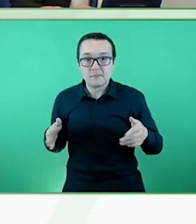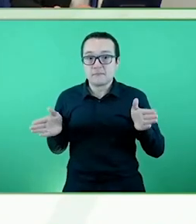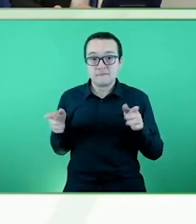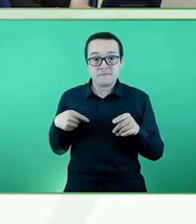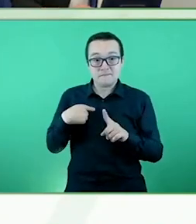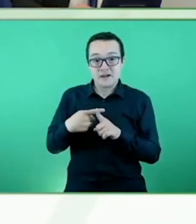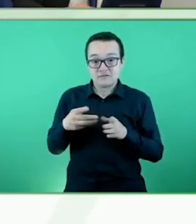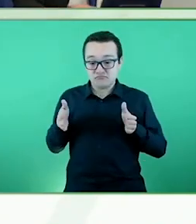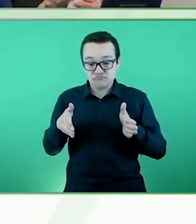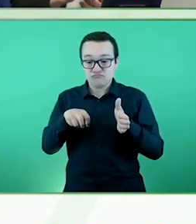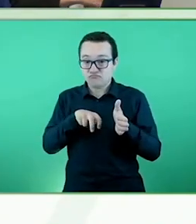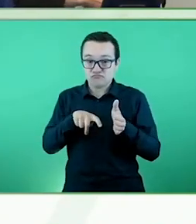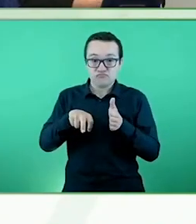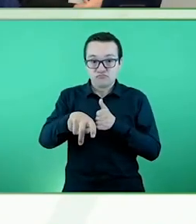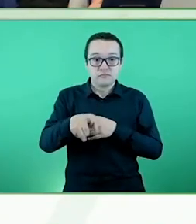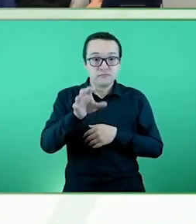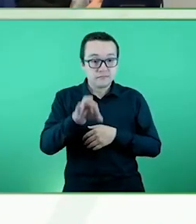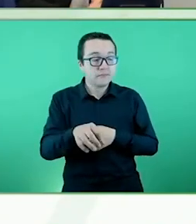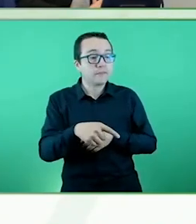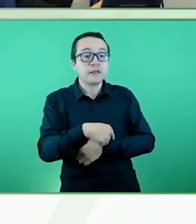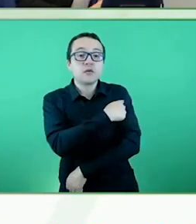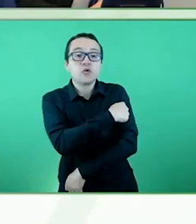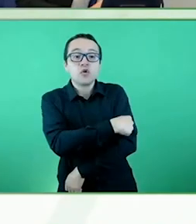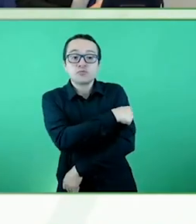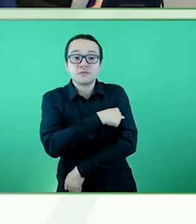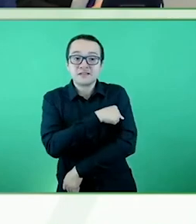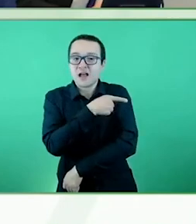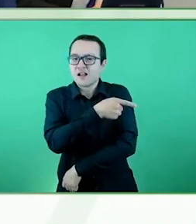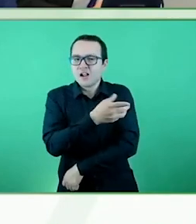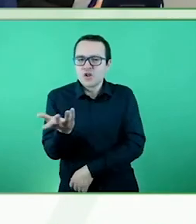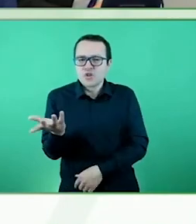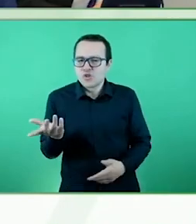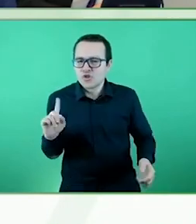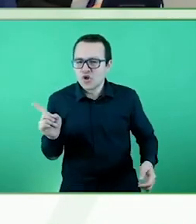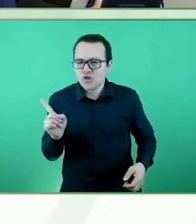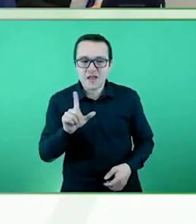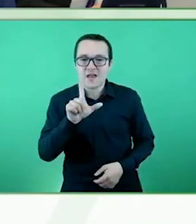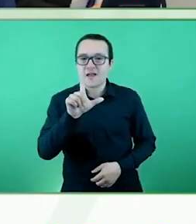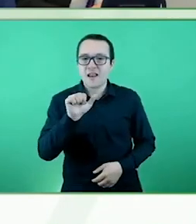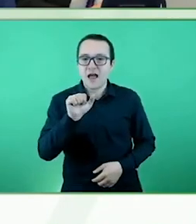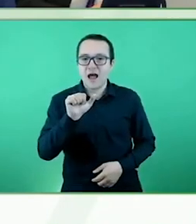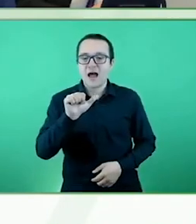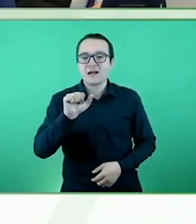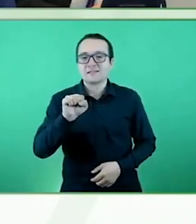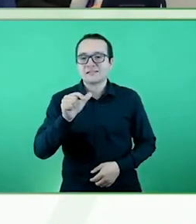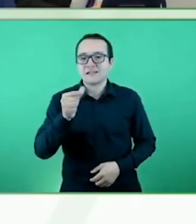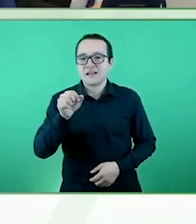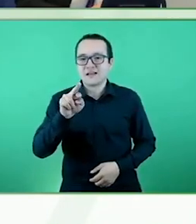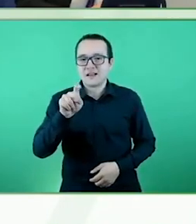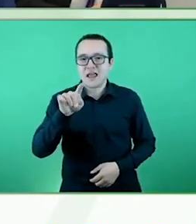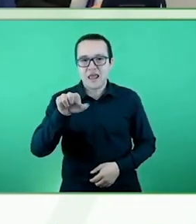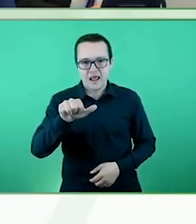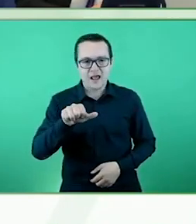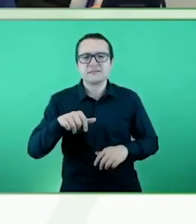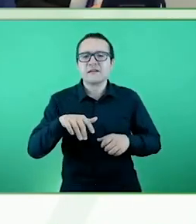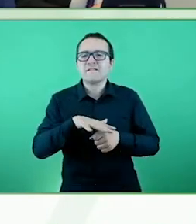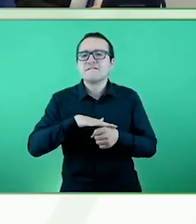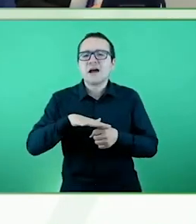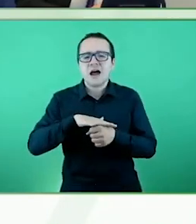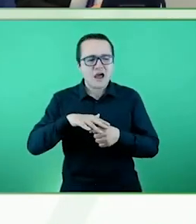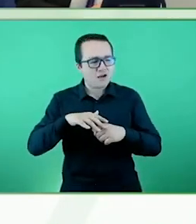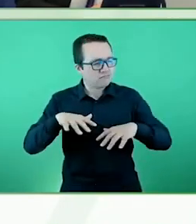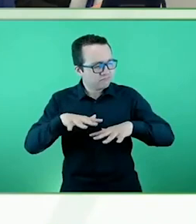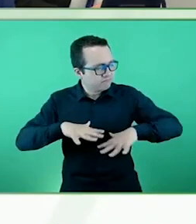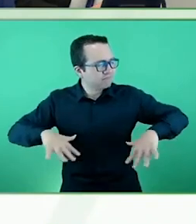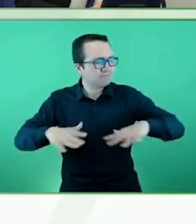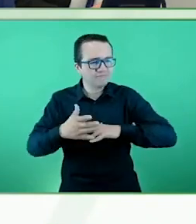hospital estuviera ubicado en el barrio de La Sagrera, donde se encuentran los apartamentos, ha hecho que sea uno de los barrios más accesibles de Barcelona, por el hecho de que